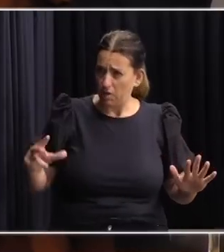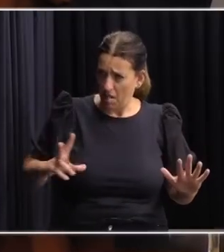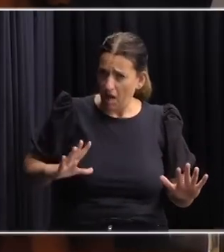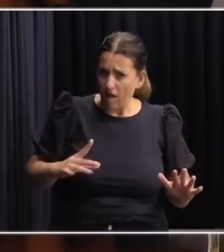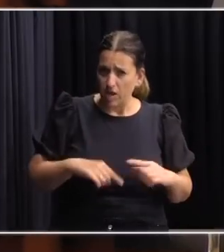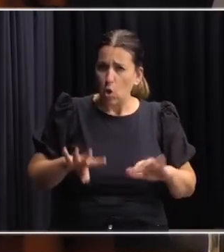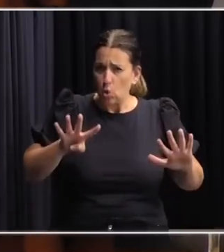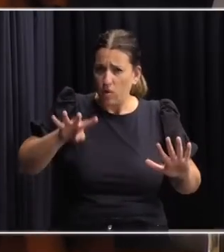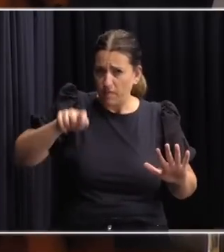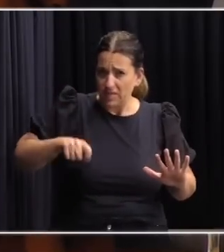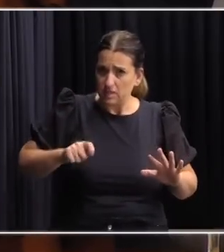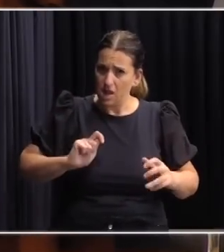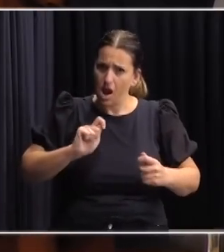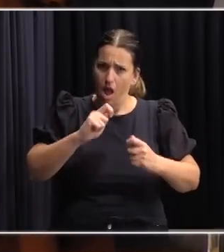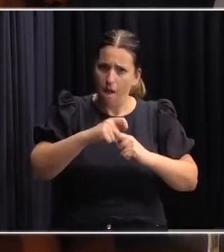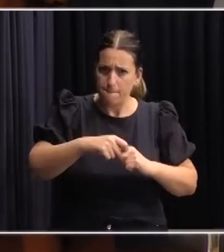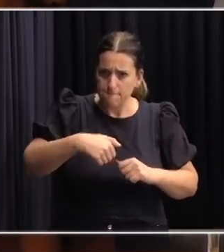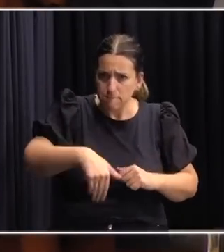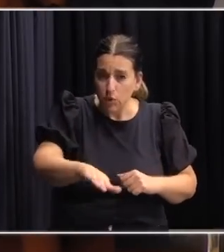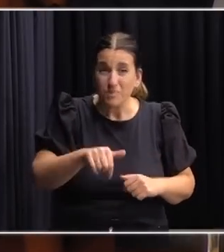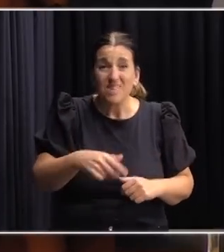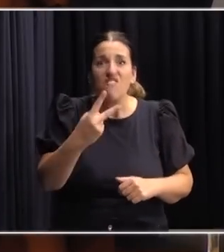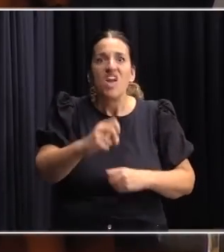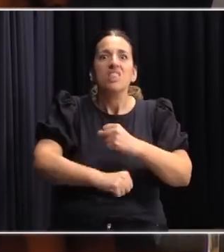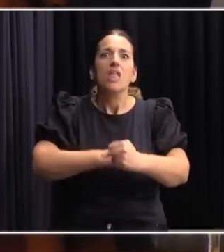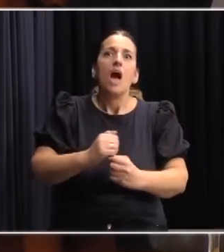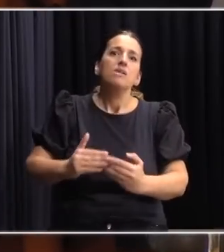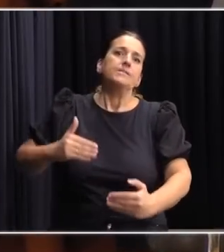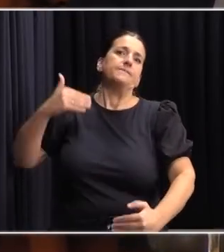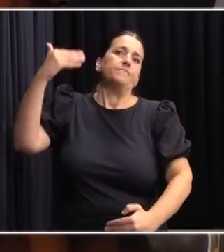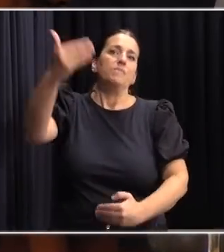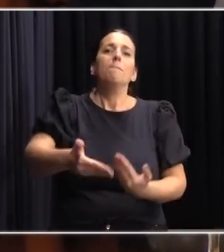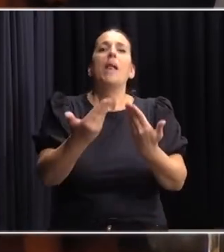transición. Esta va a tener 20 años de transición.